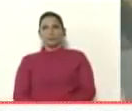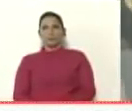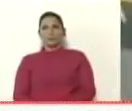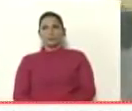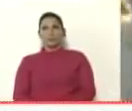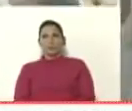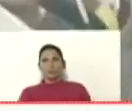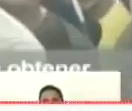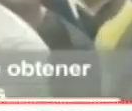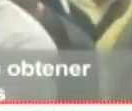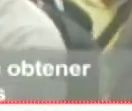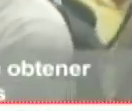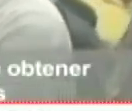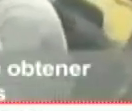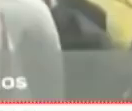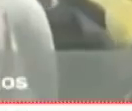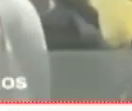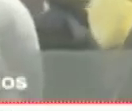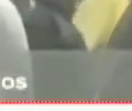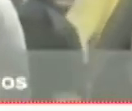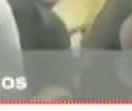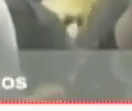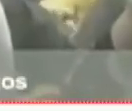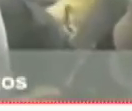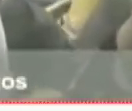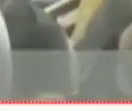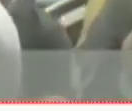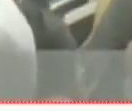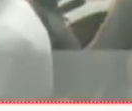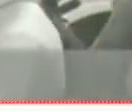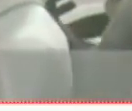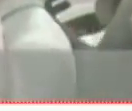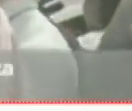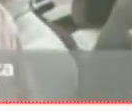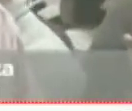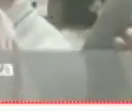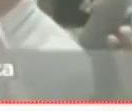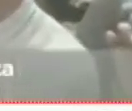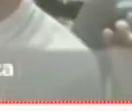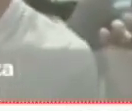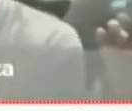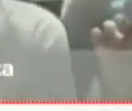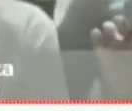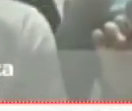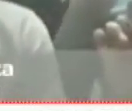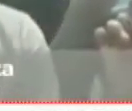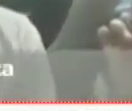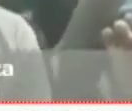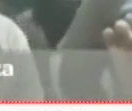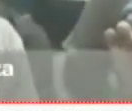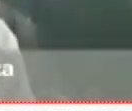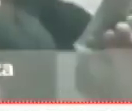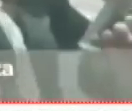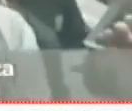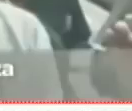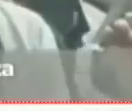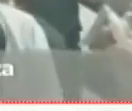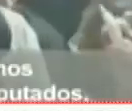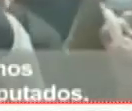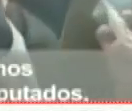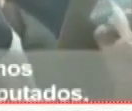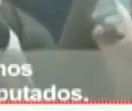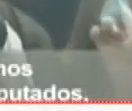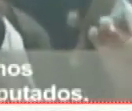intentan obtener respuesta por parte de las personas que habían venido realizando los pagos ¿qué ha pasado? ¿qué empiezan a hacer porque empieza a caer la noche ya acá en la ciudad?